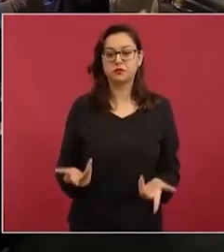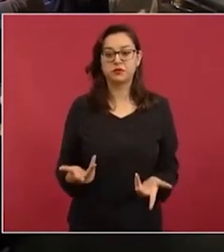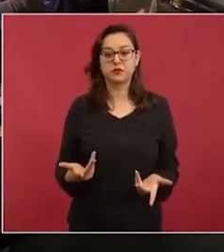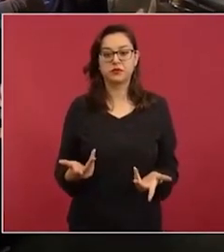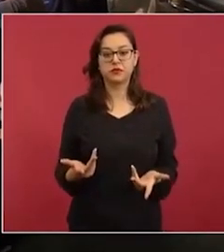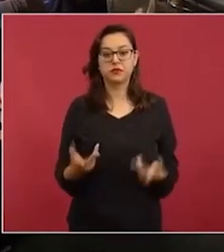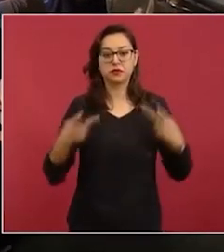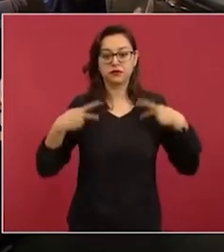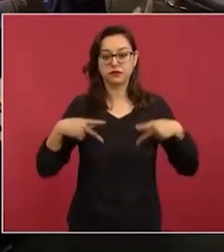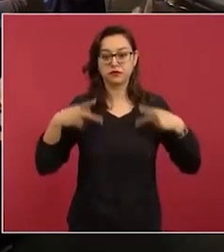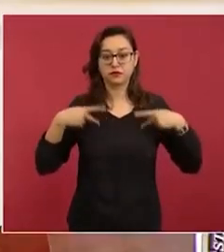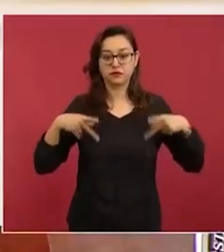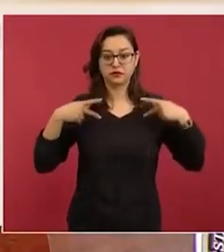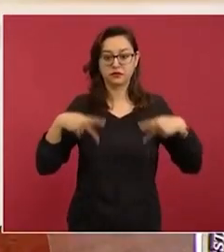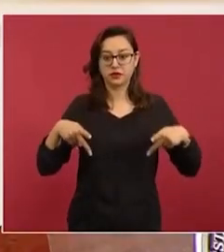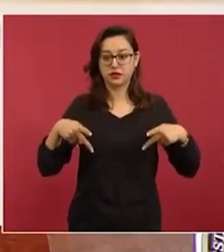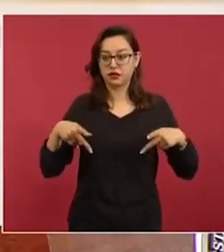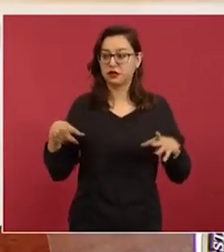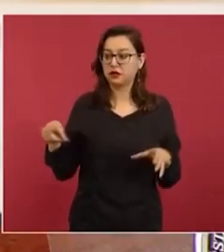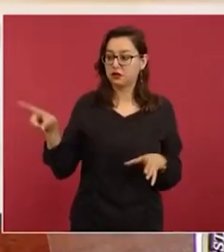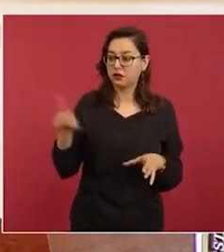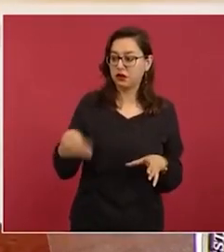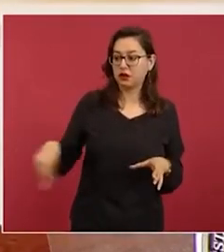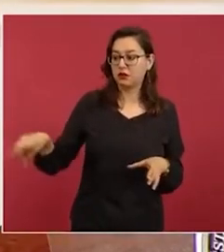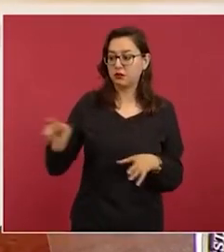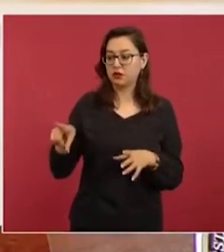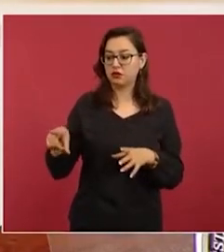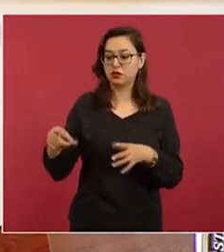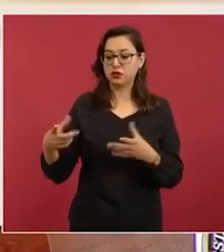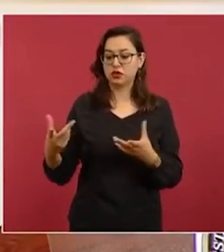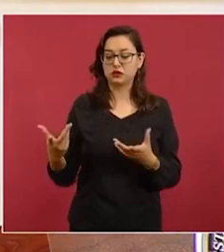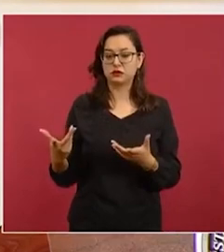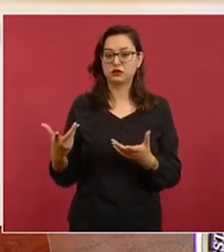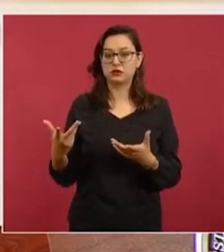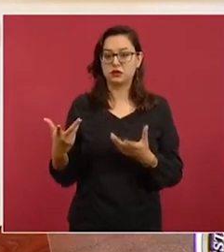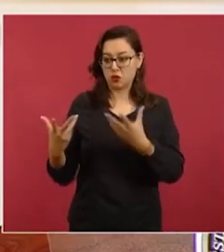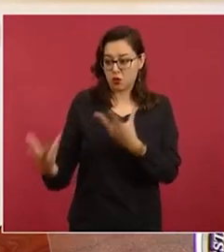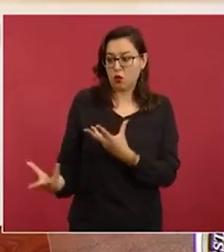están a favor de la transformación.